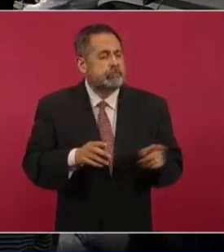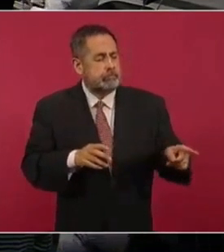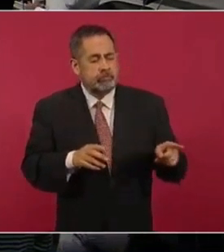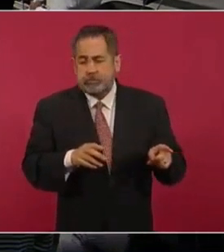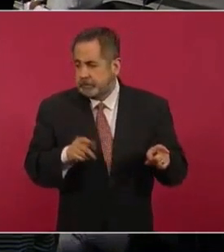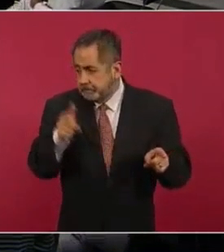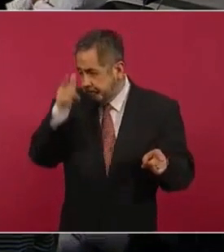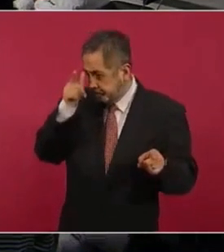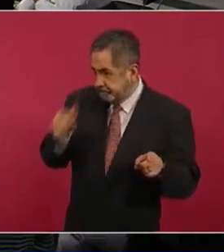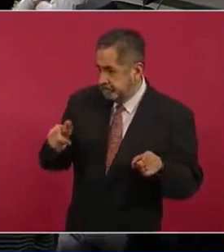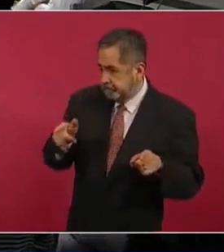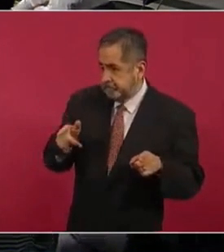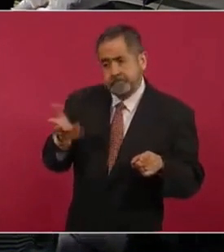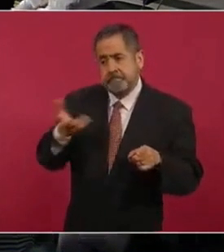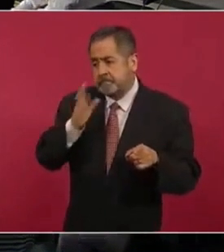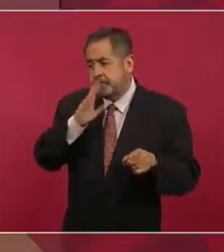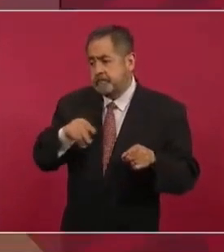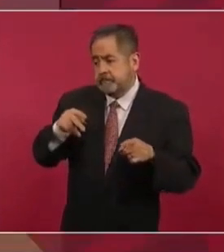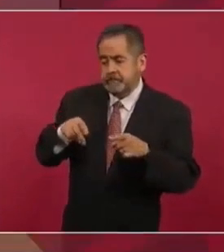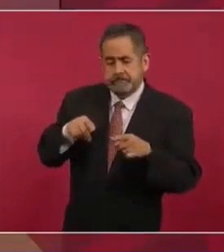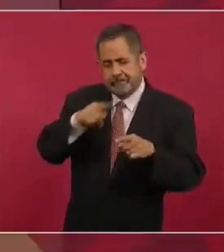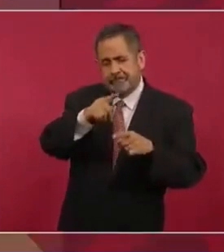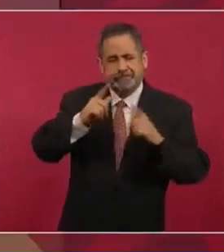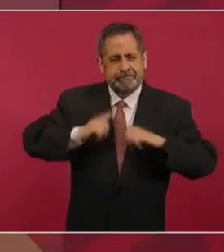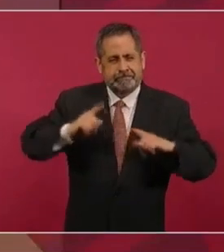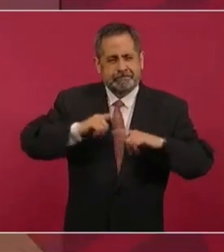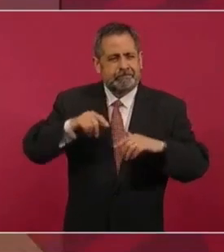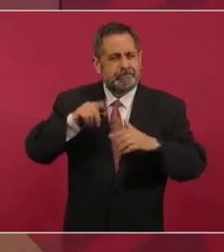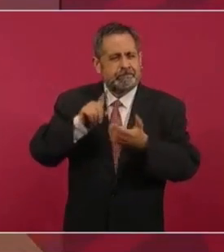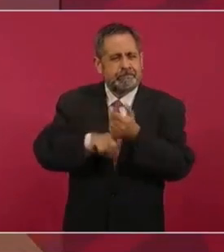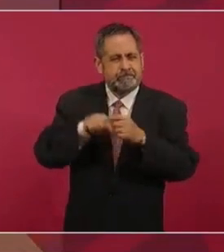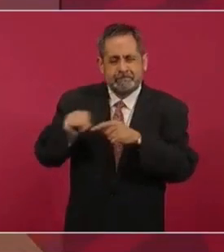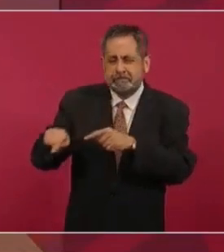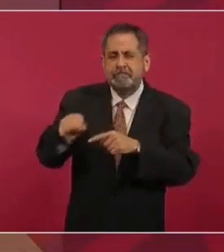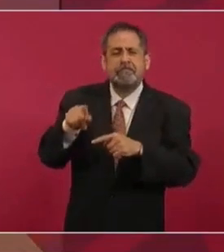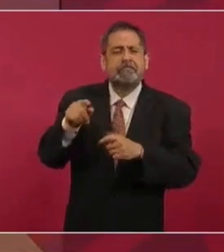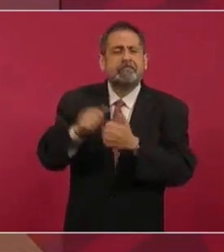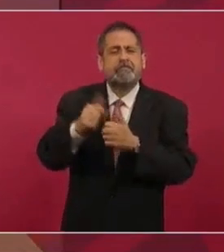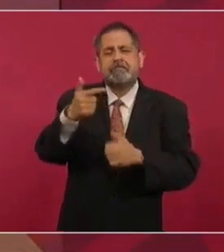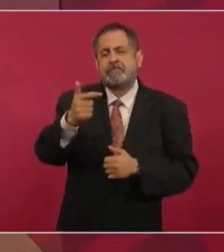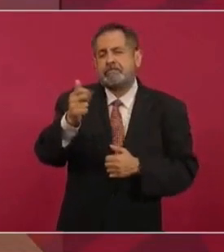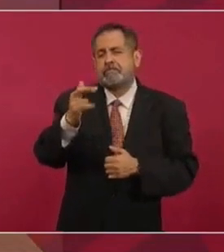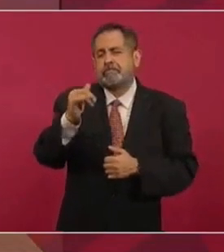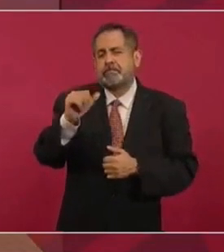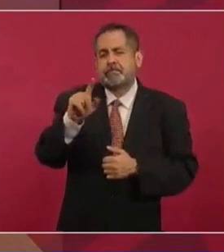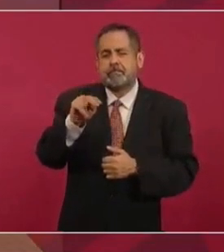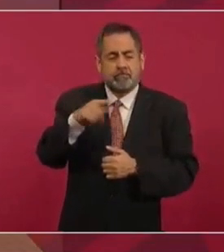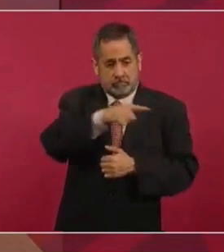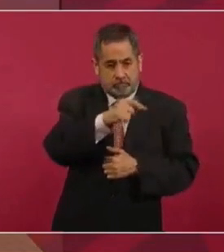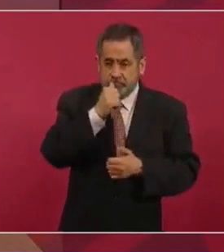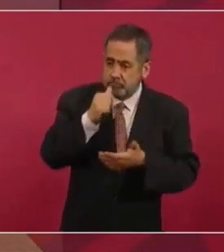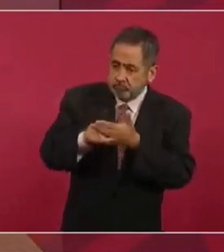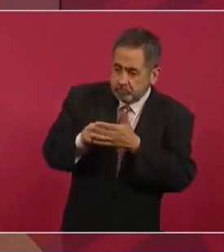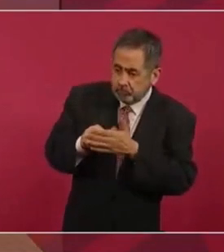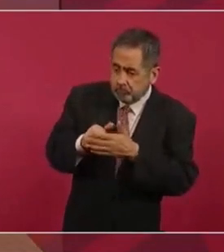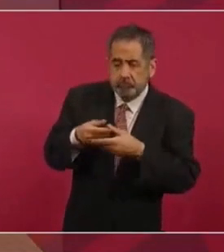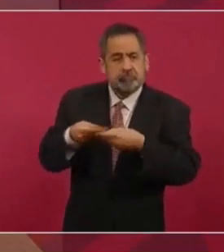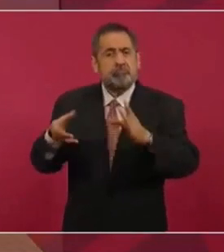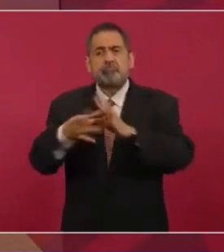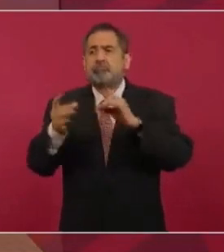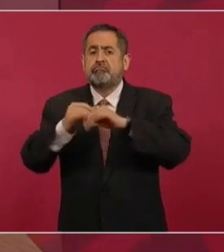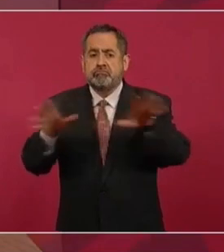de García Luna, que ahora está